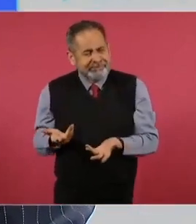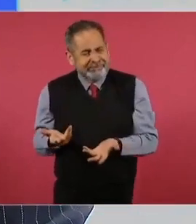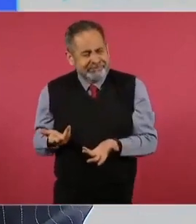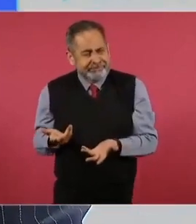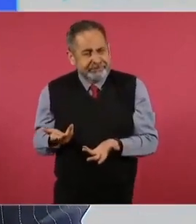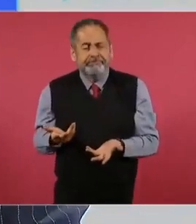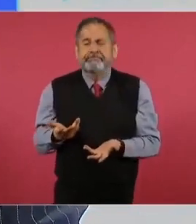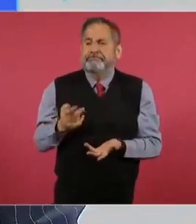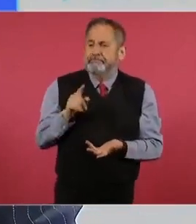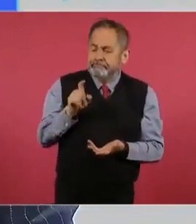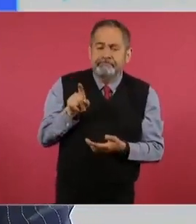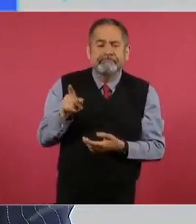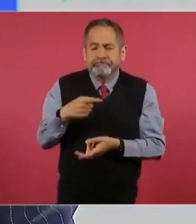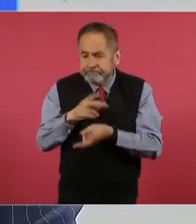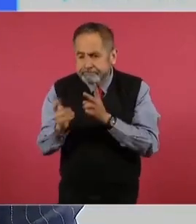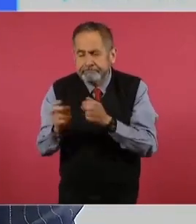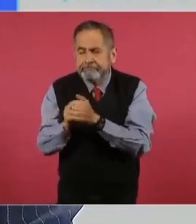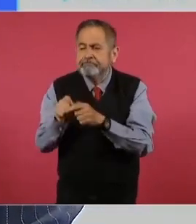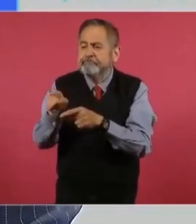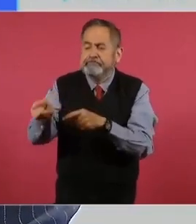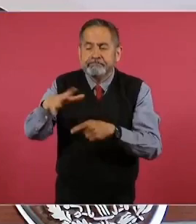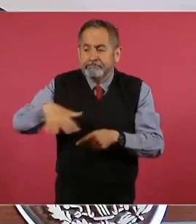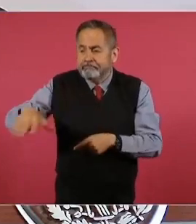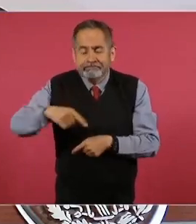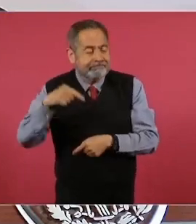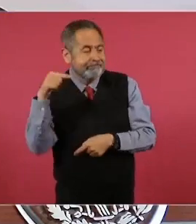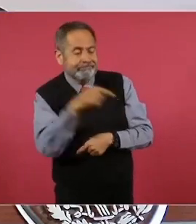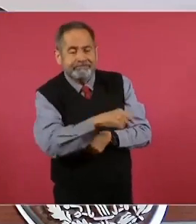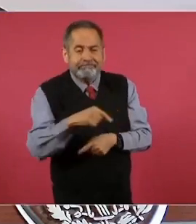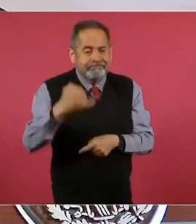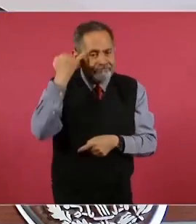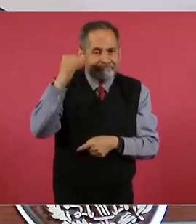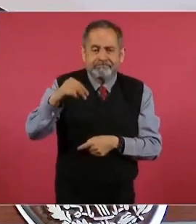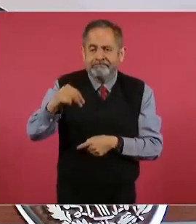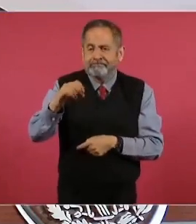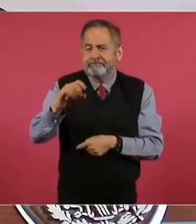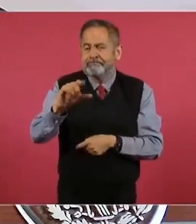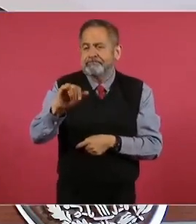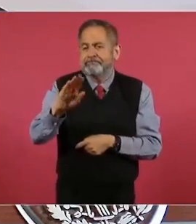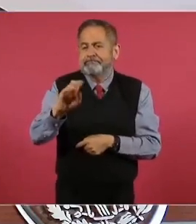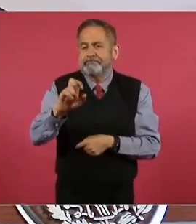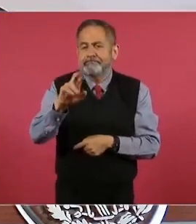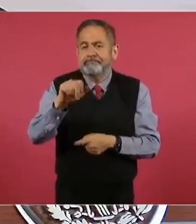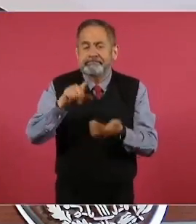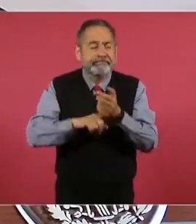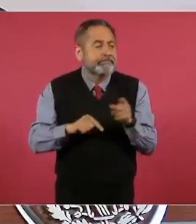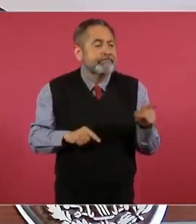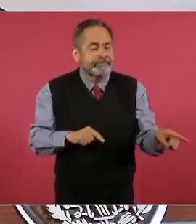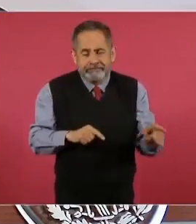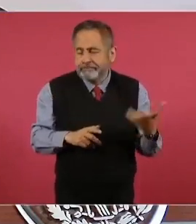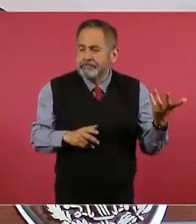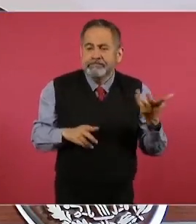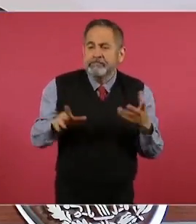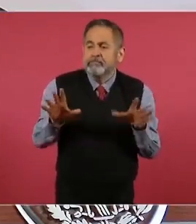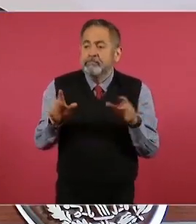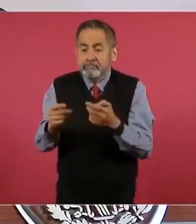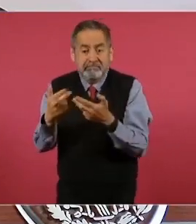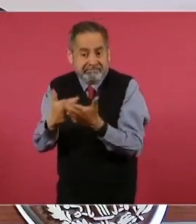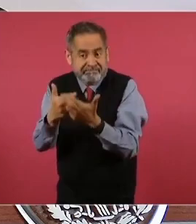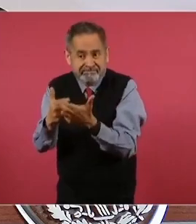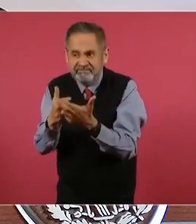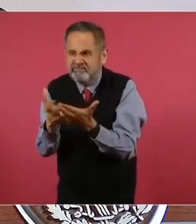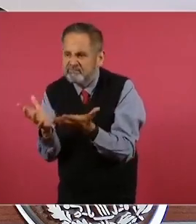la entidad, el modelo neoliberal se evidencia en la concentración de la riqueza,